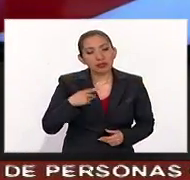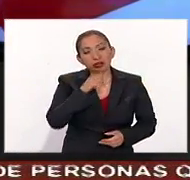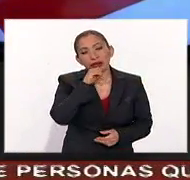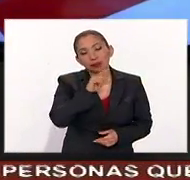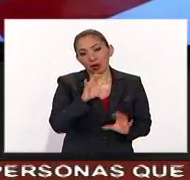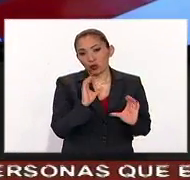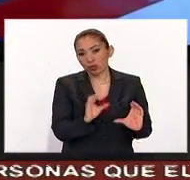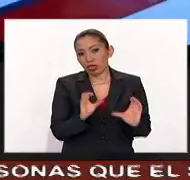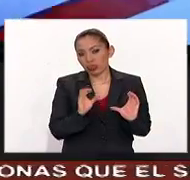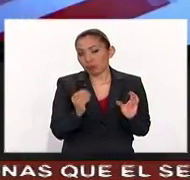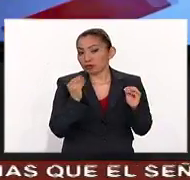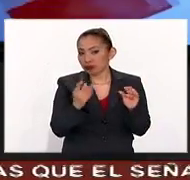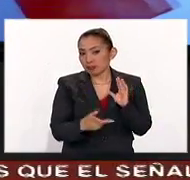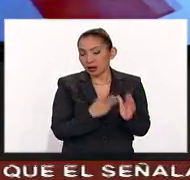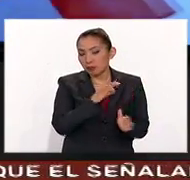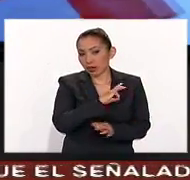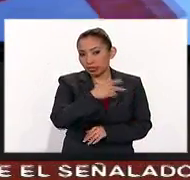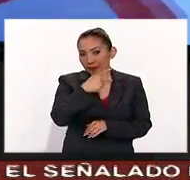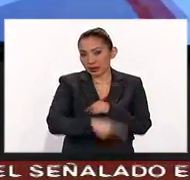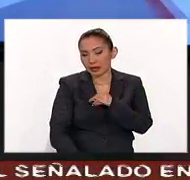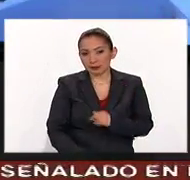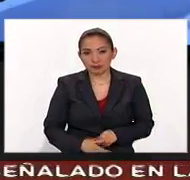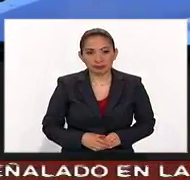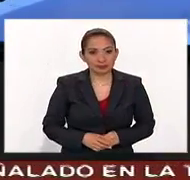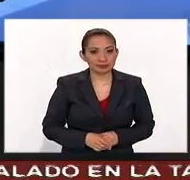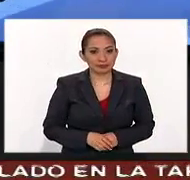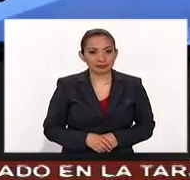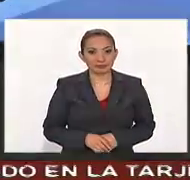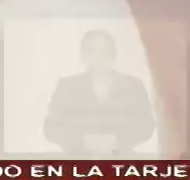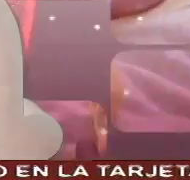también hay que tener cuidado porque muchas veces puede resultar todo lo contrario.